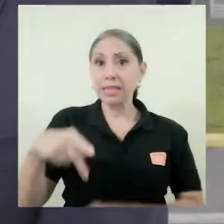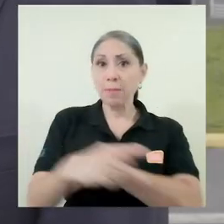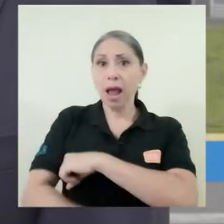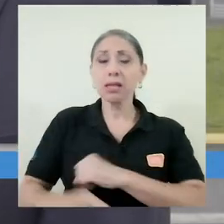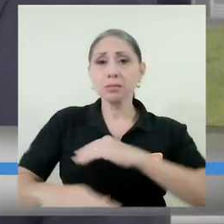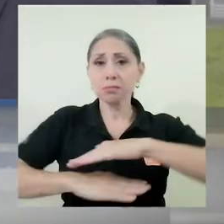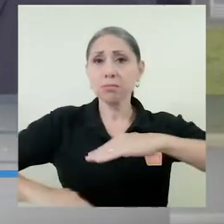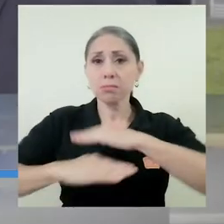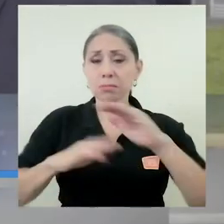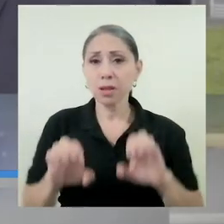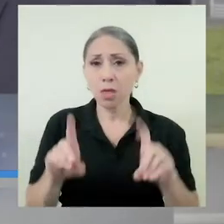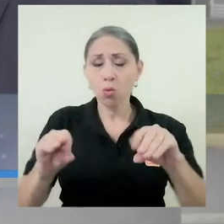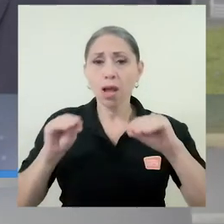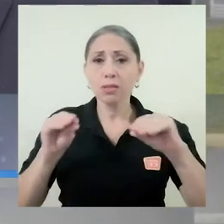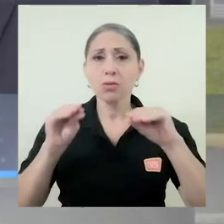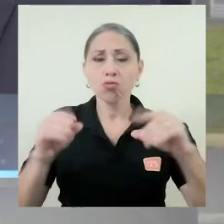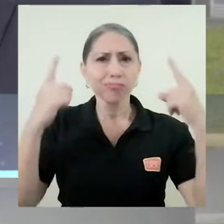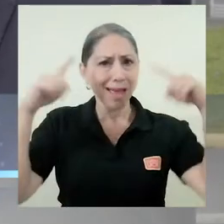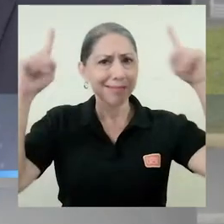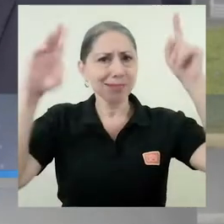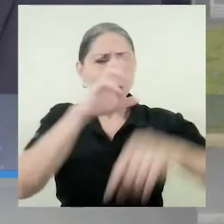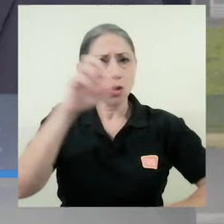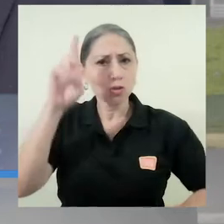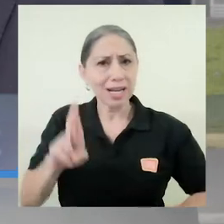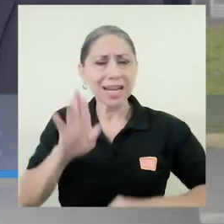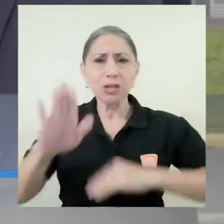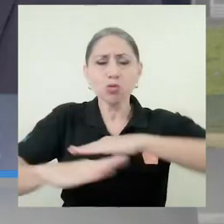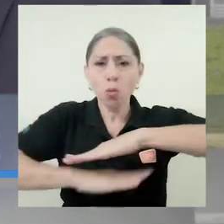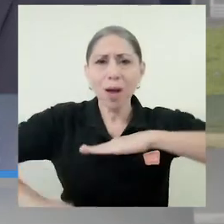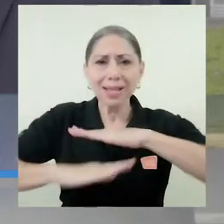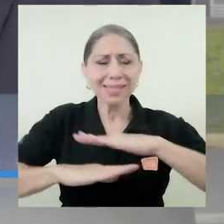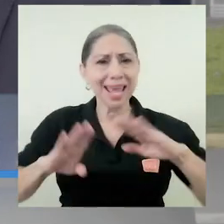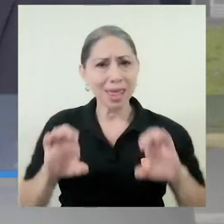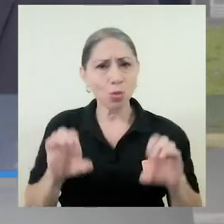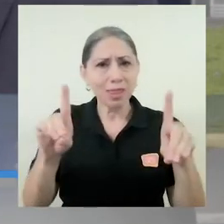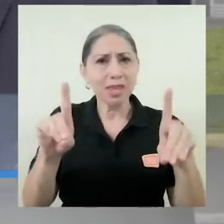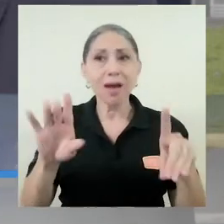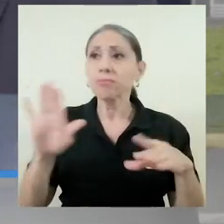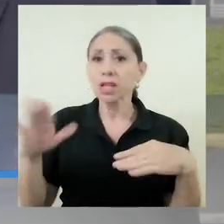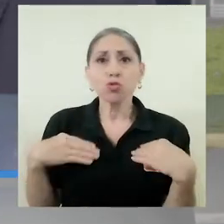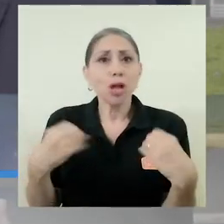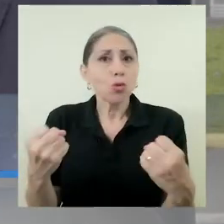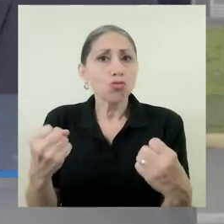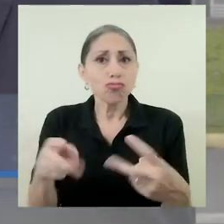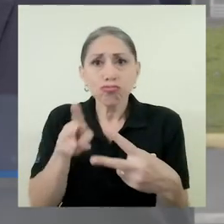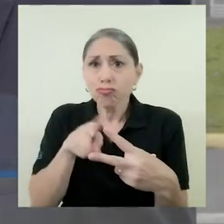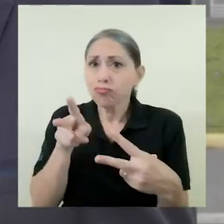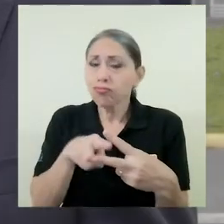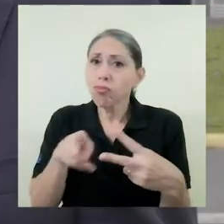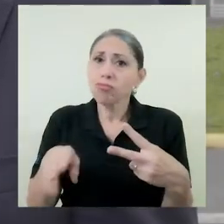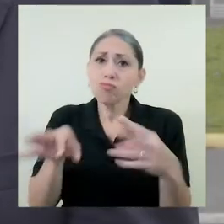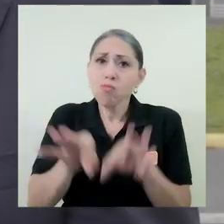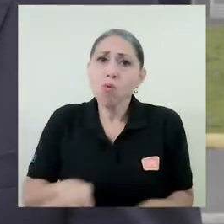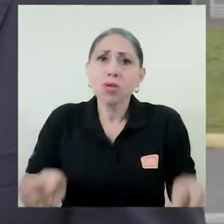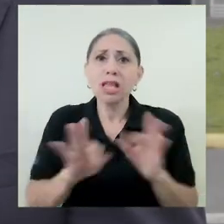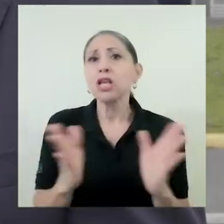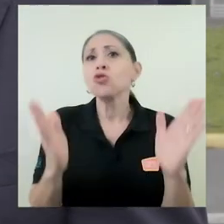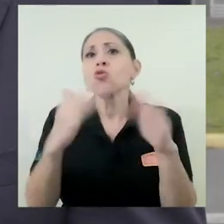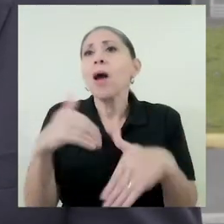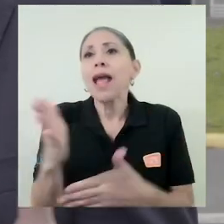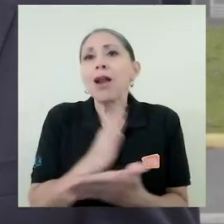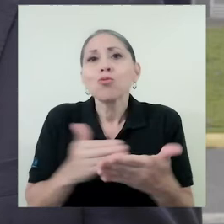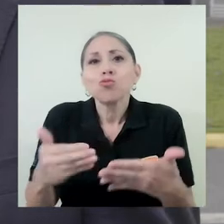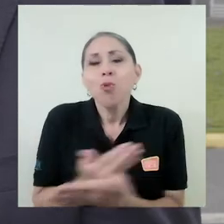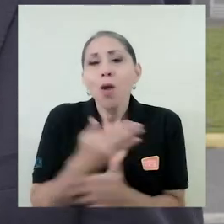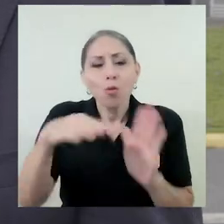éxito de Costa Rica es su base educativa y su salud. Son los dos pilares. No hay una receta nueva, esta es la receta